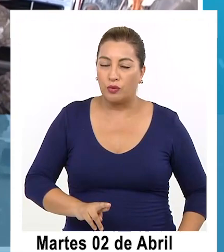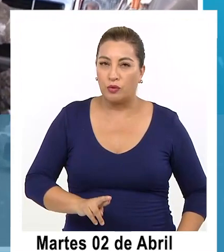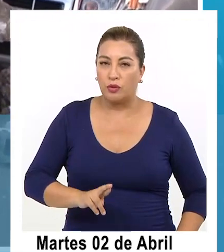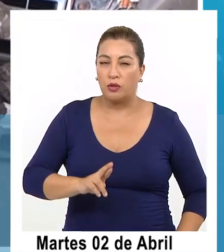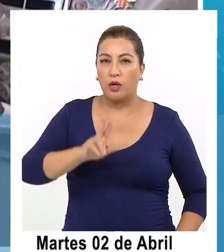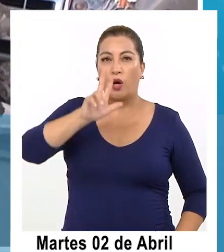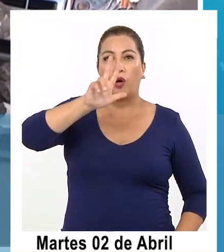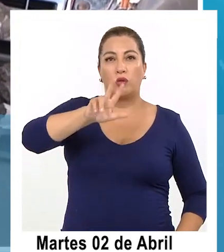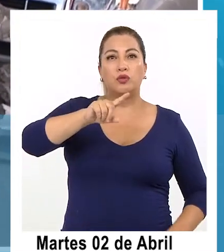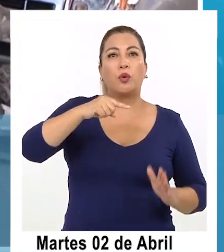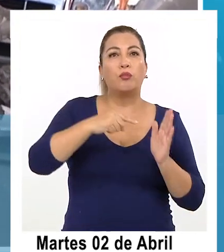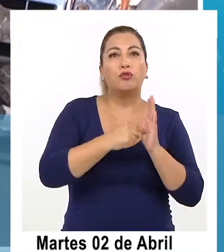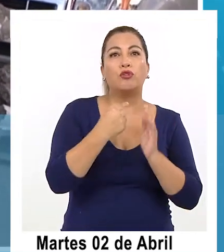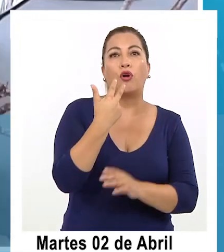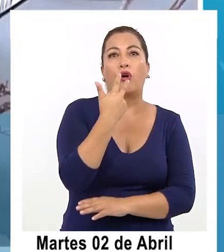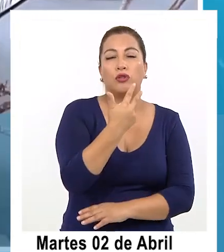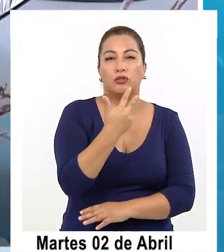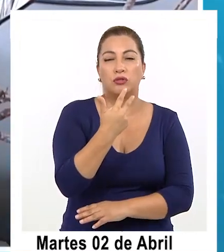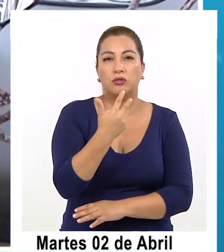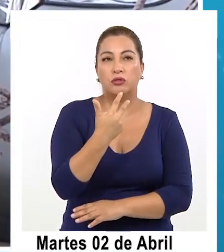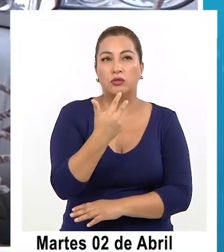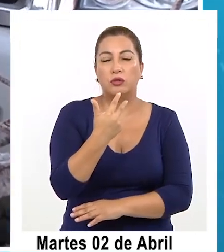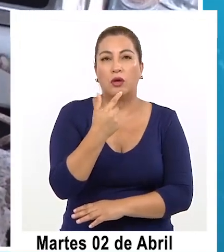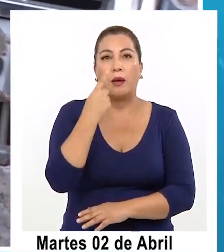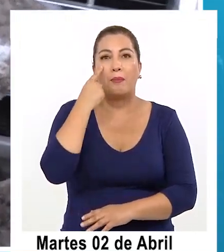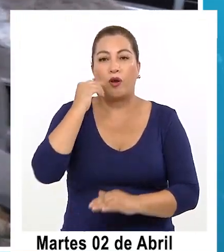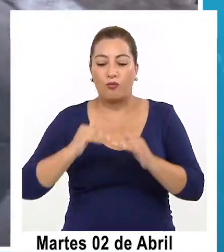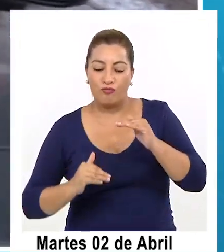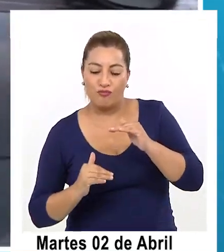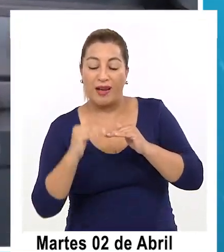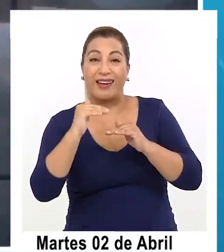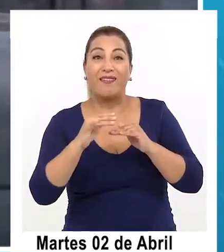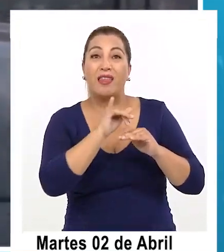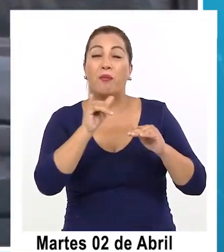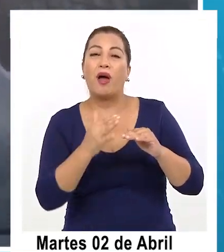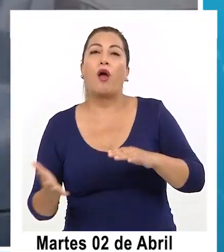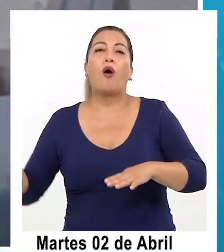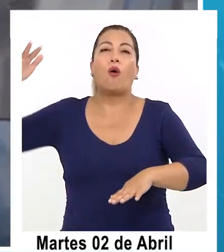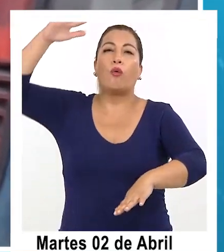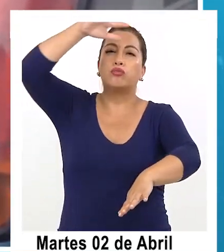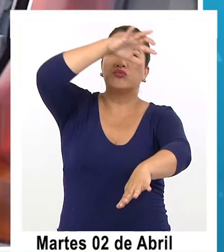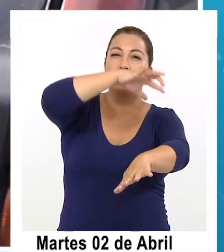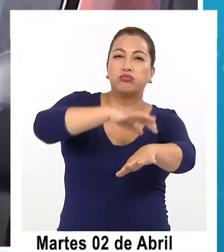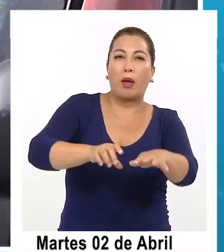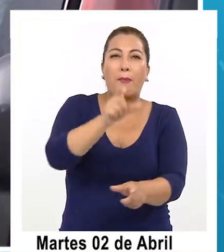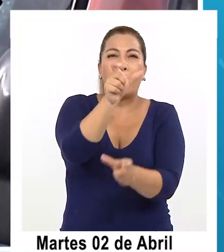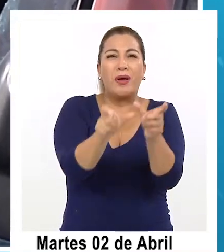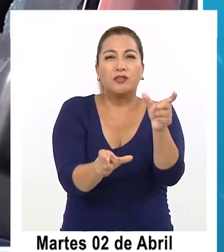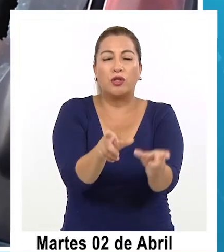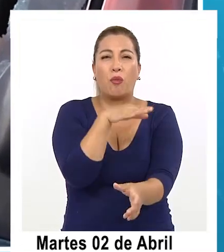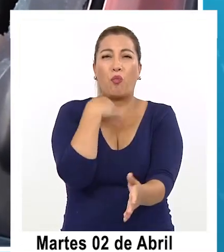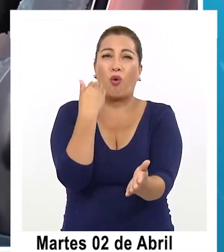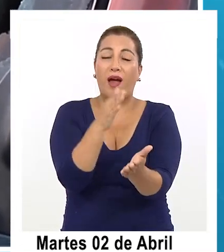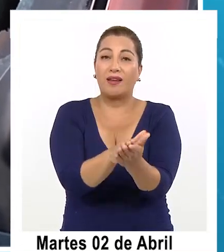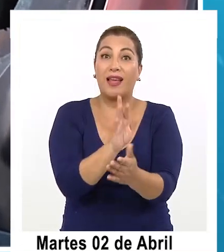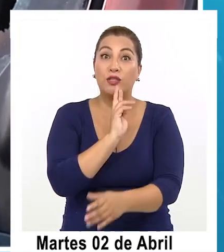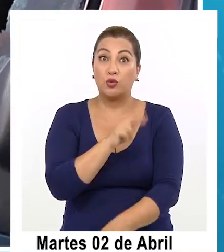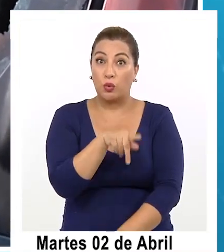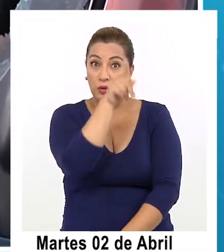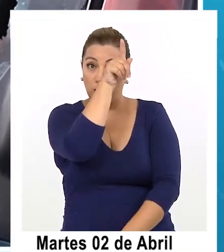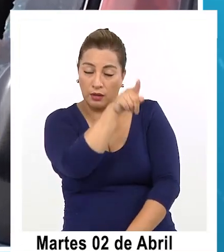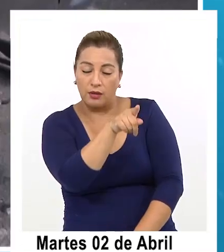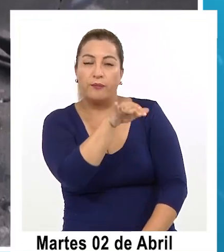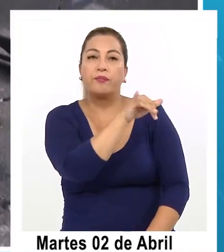.8 pero que fue muy superficial que tuvo un tsunami fallecido entonces en esos cuatro años había